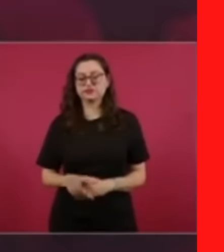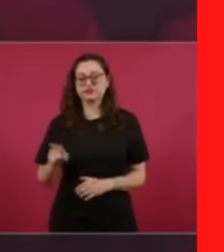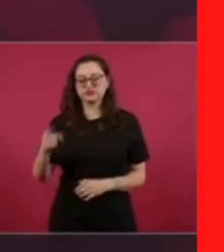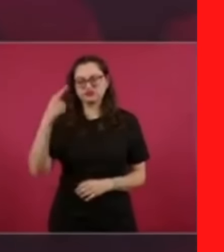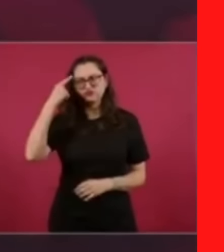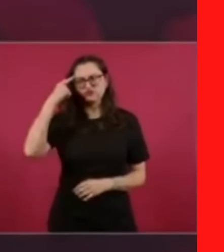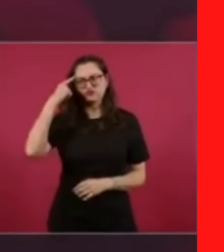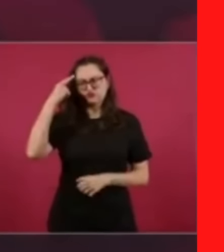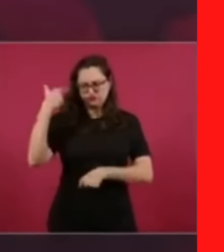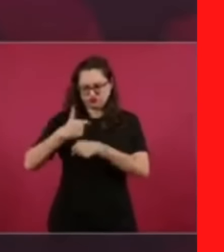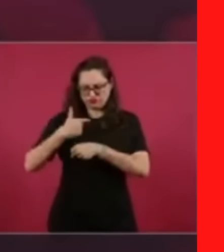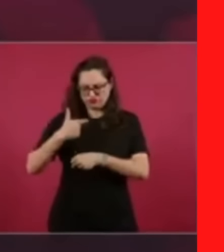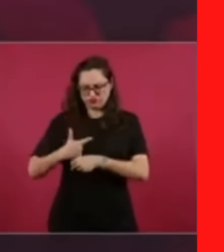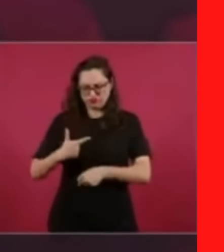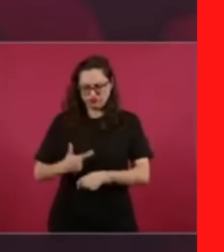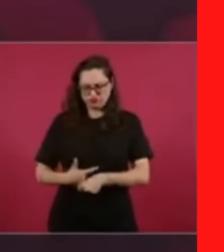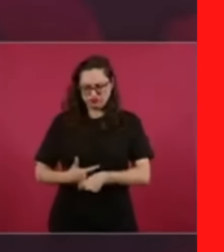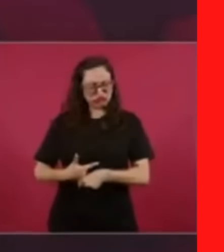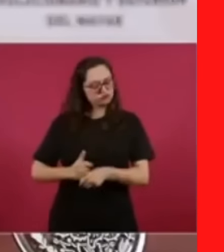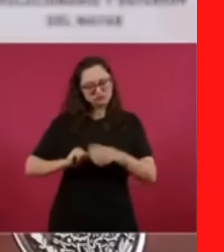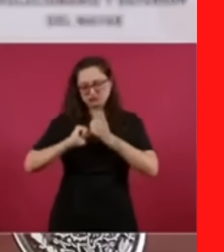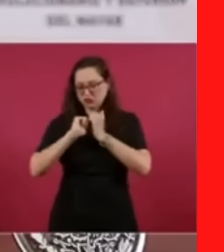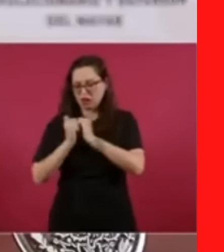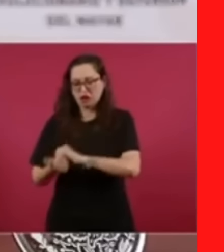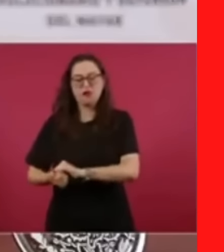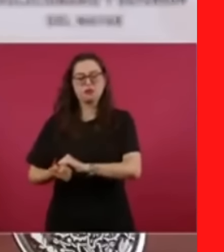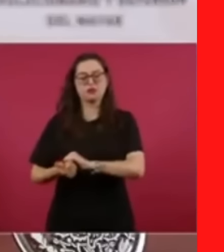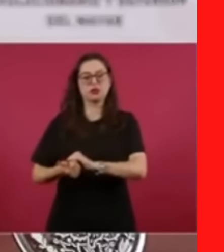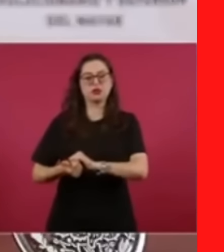en el último tramo de su vida.